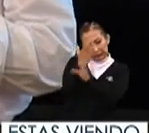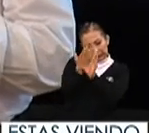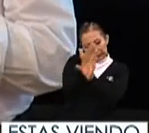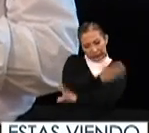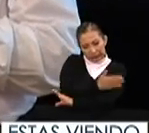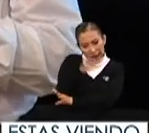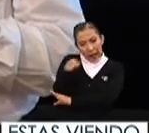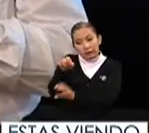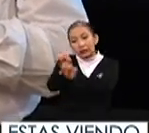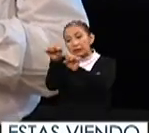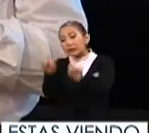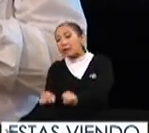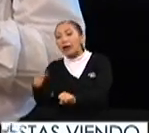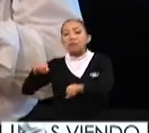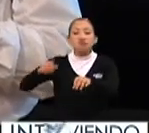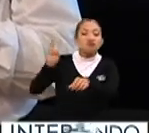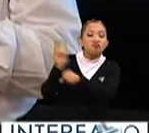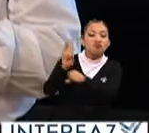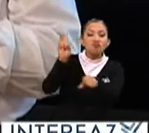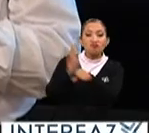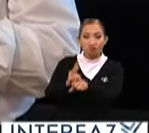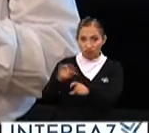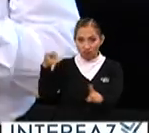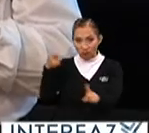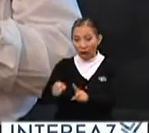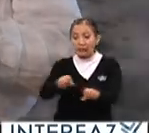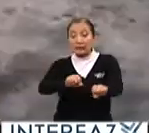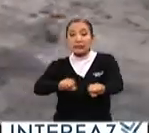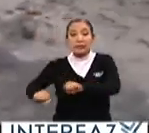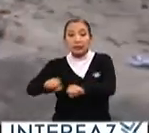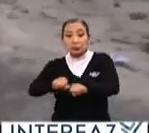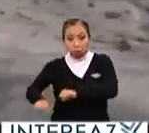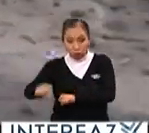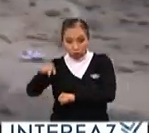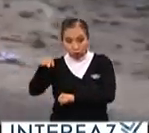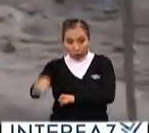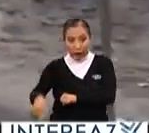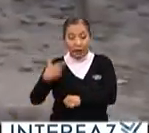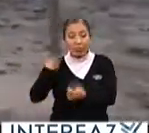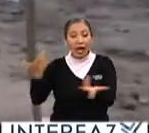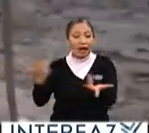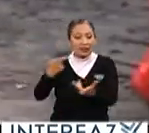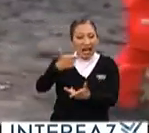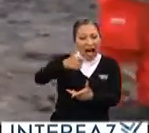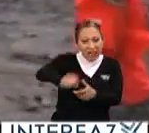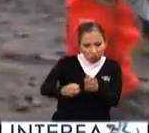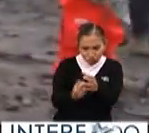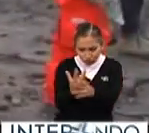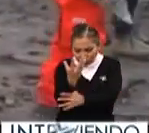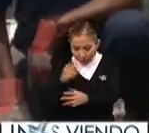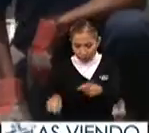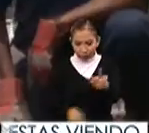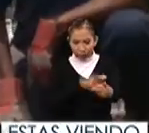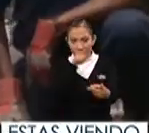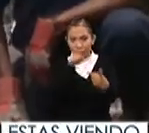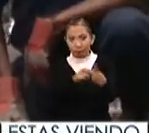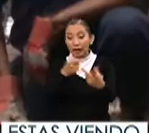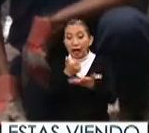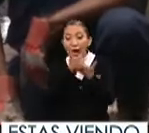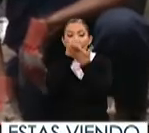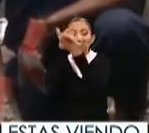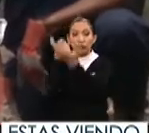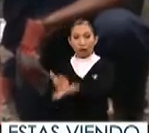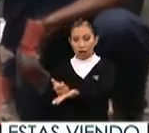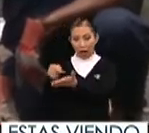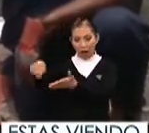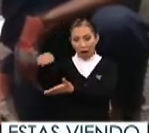de los sistemas de monitoreo particularmente los sismológicos y de emisión de gases el segundo colaborar